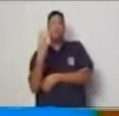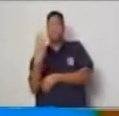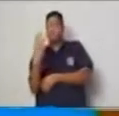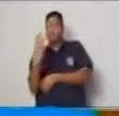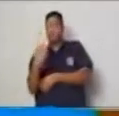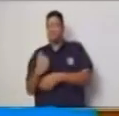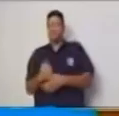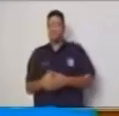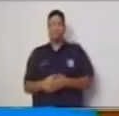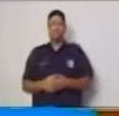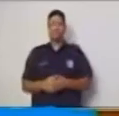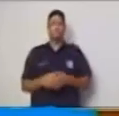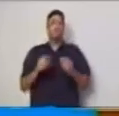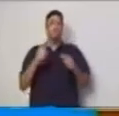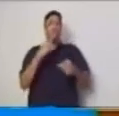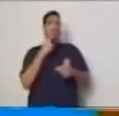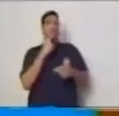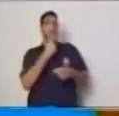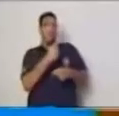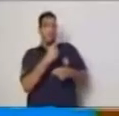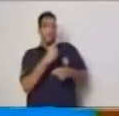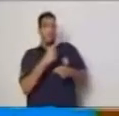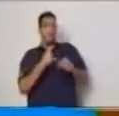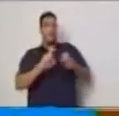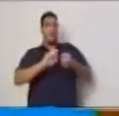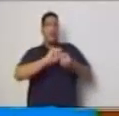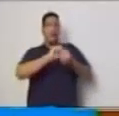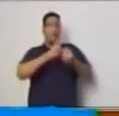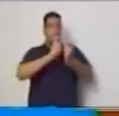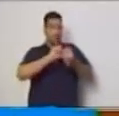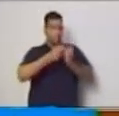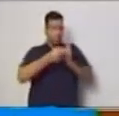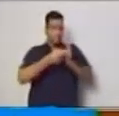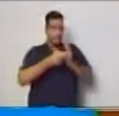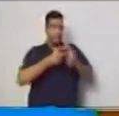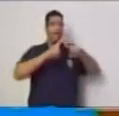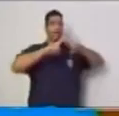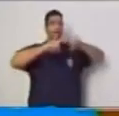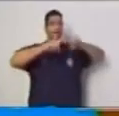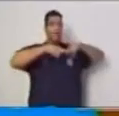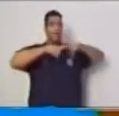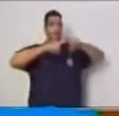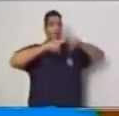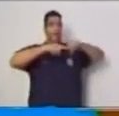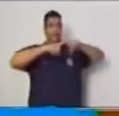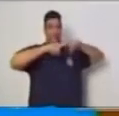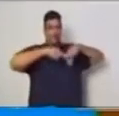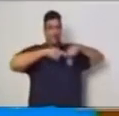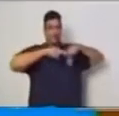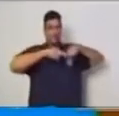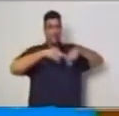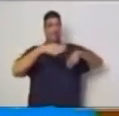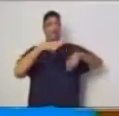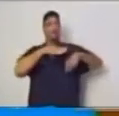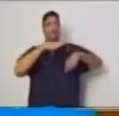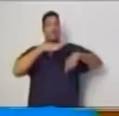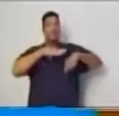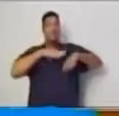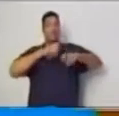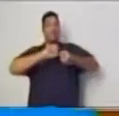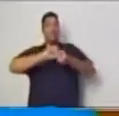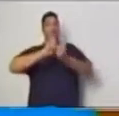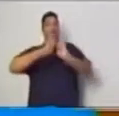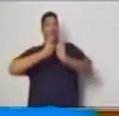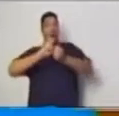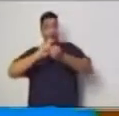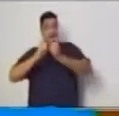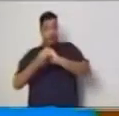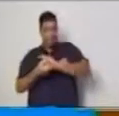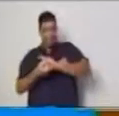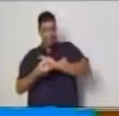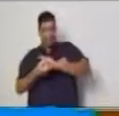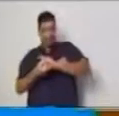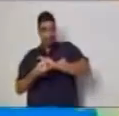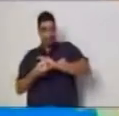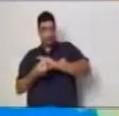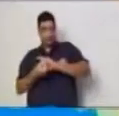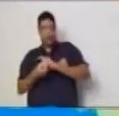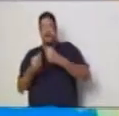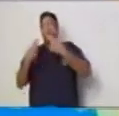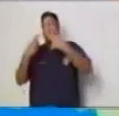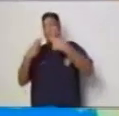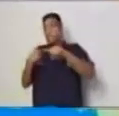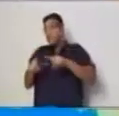donde dice que la variable dependiente es la que tiene variación y que la variable independiente